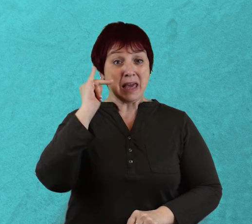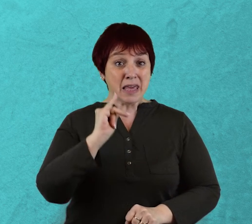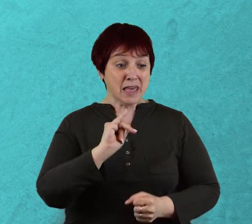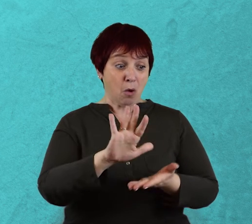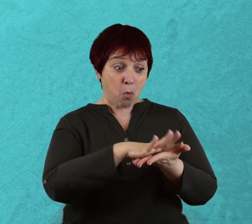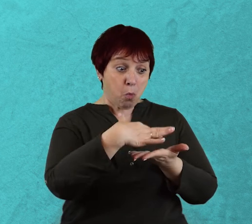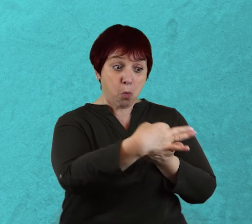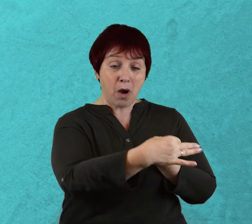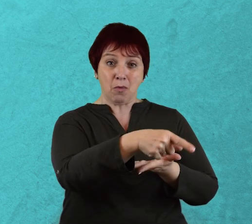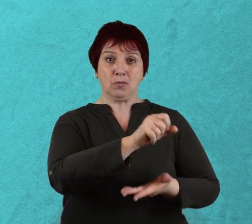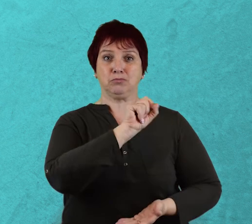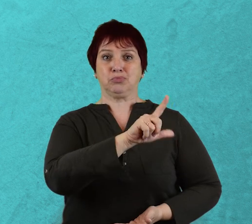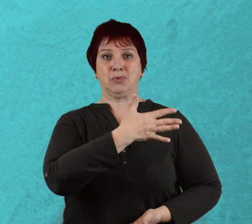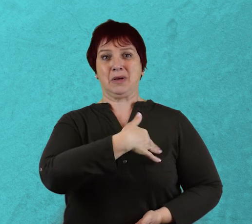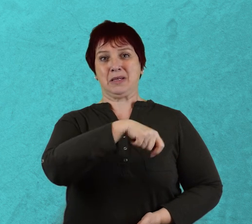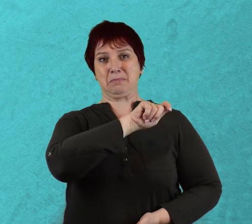español.